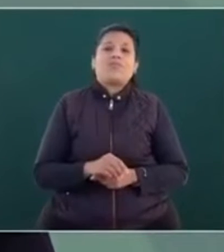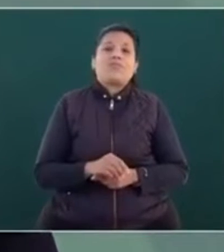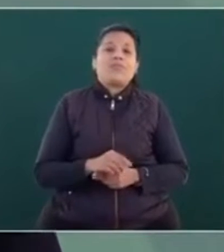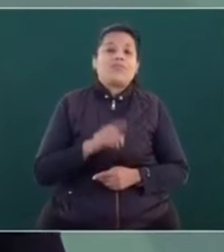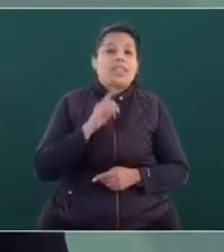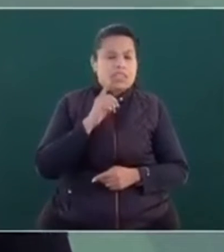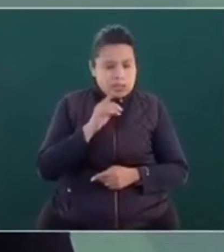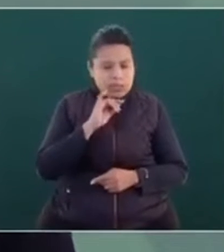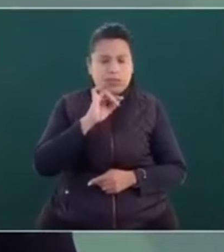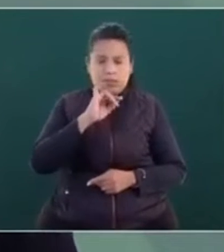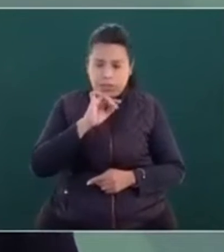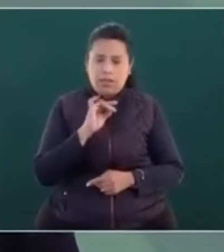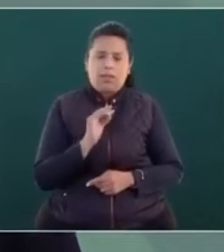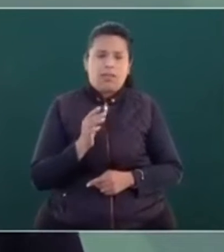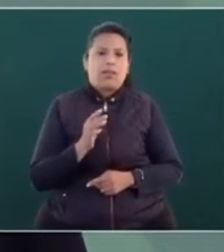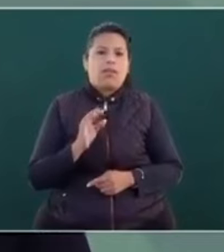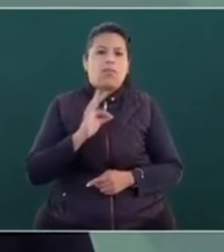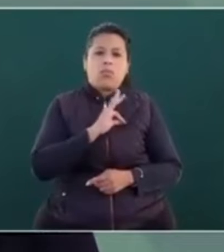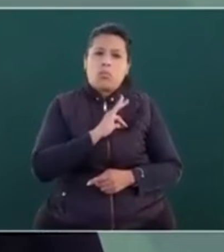récord.